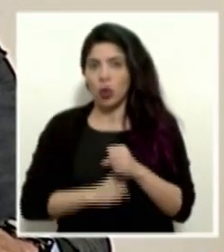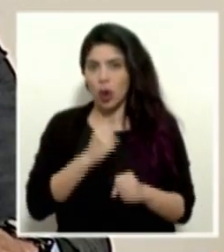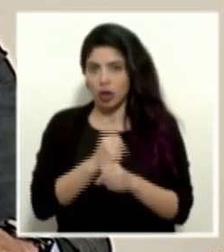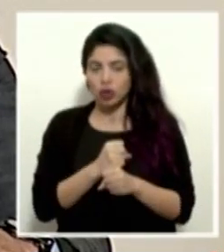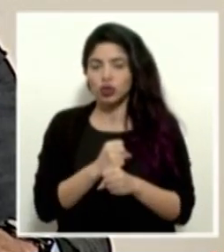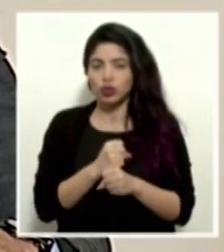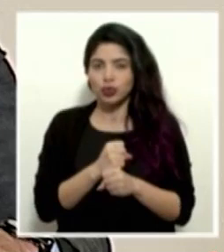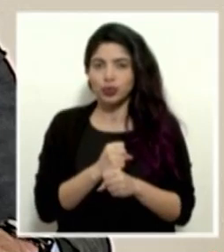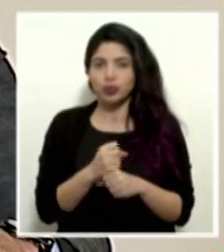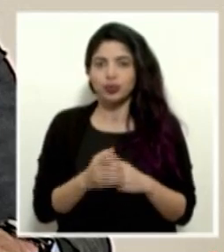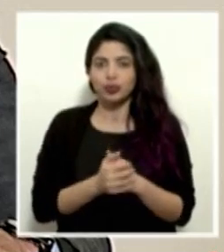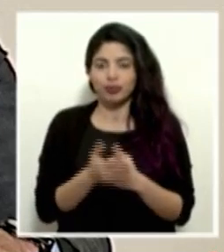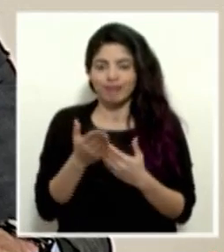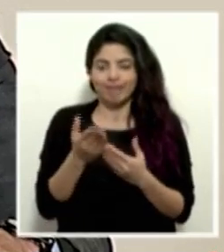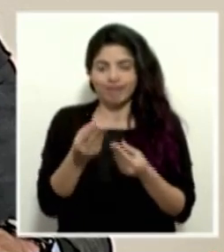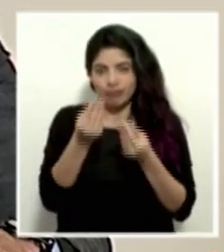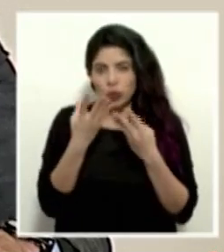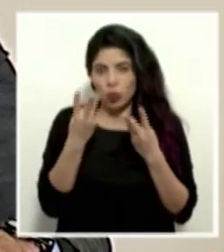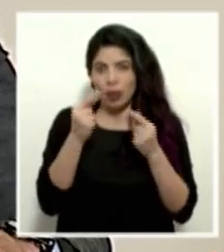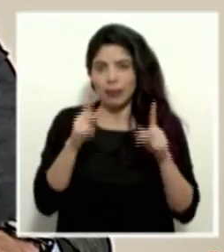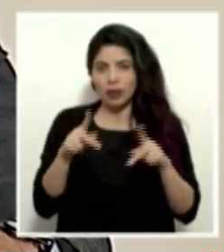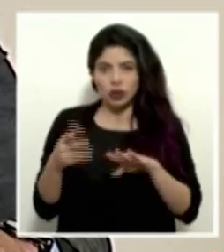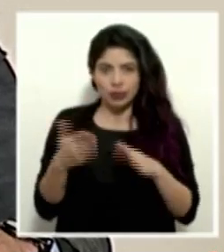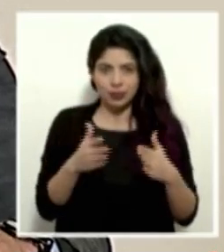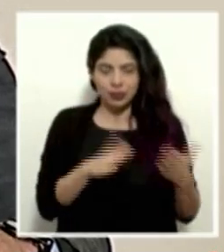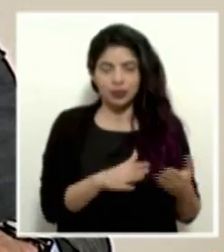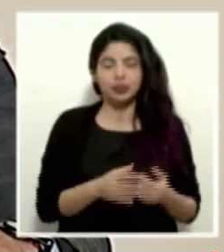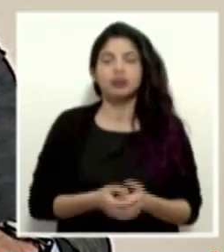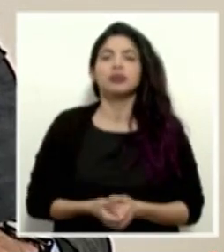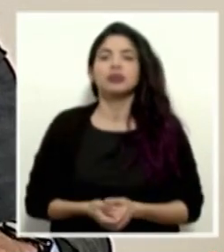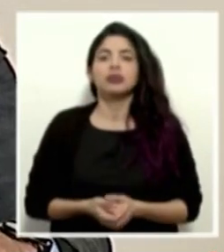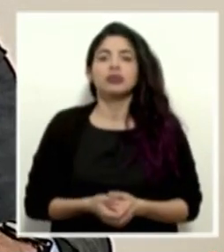este, este dato de las personas fallecidas.